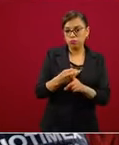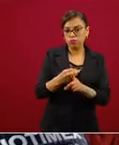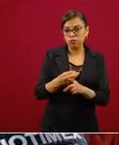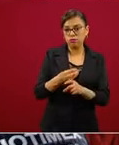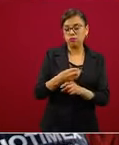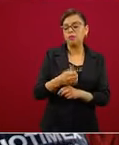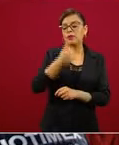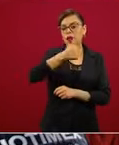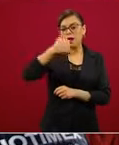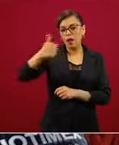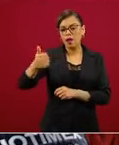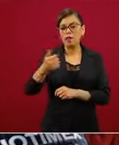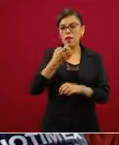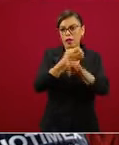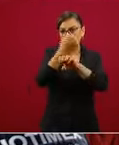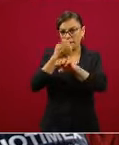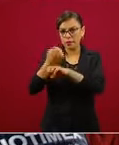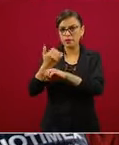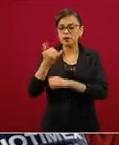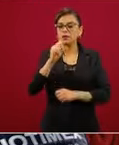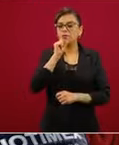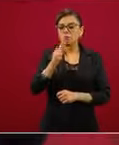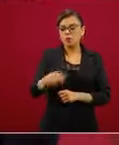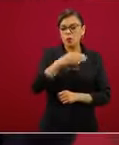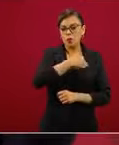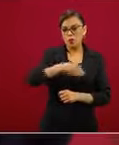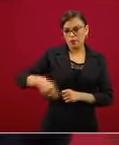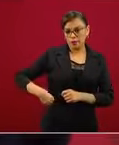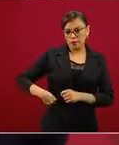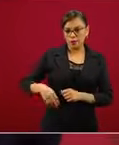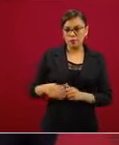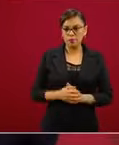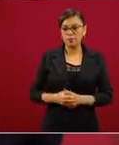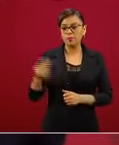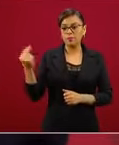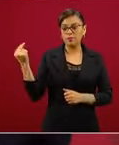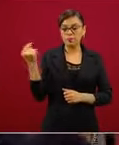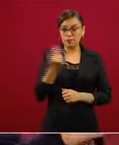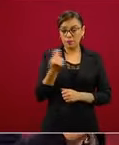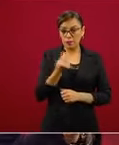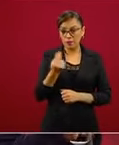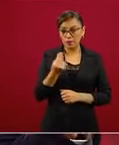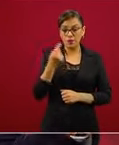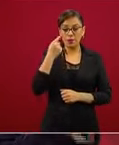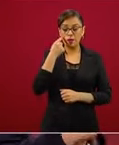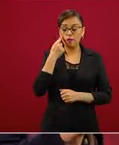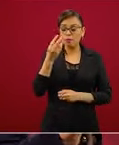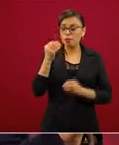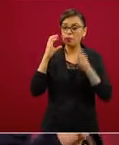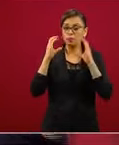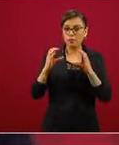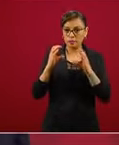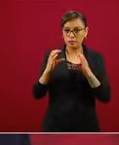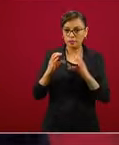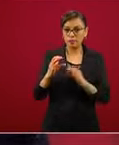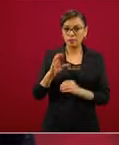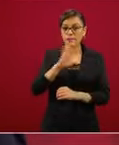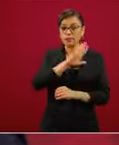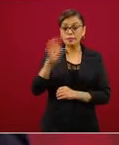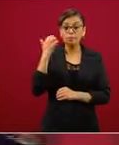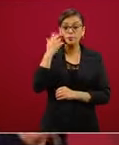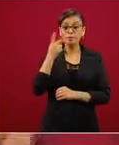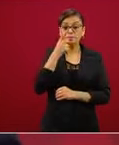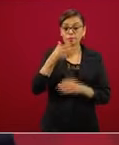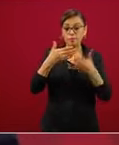de cada municipio. Entonces, que quede muy claro esto, al levantar las medidas sanitarias nacionales no quiere decir que se quitan